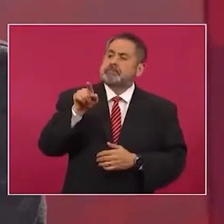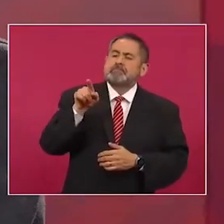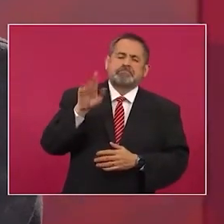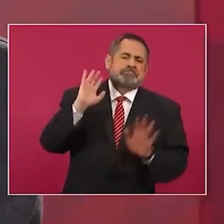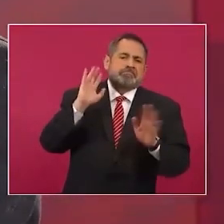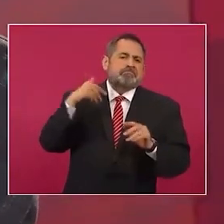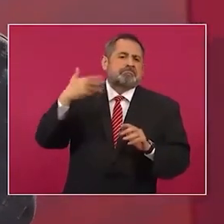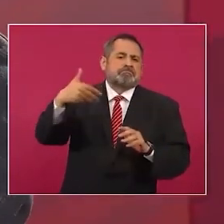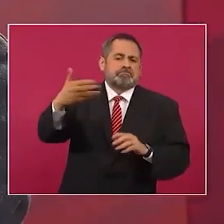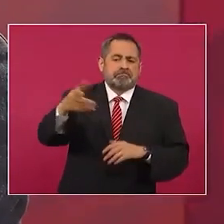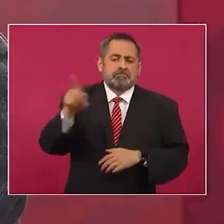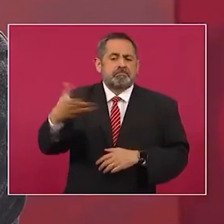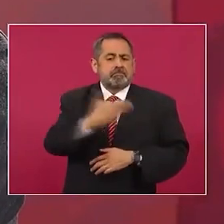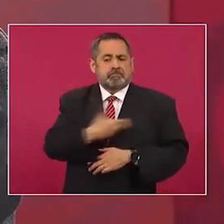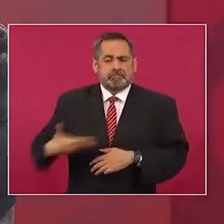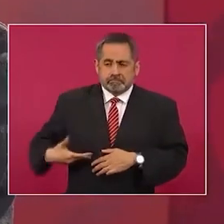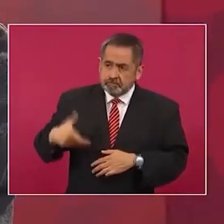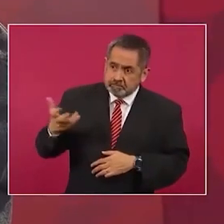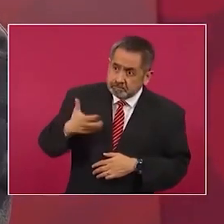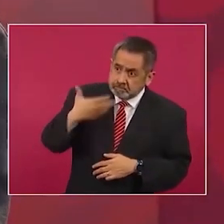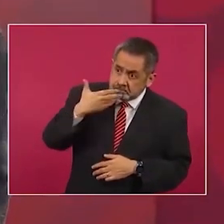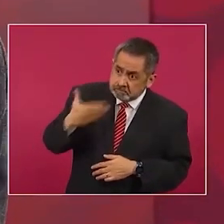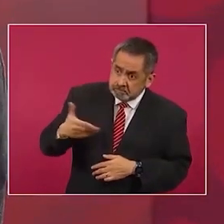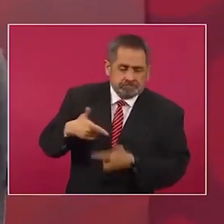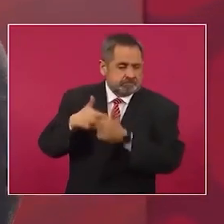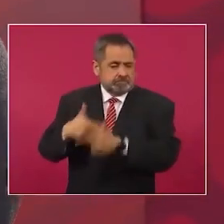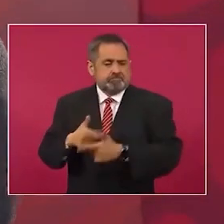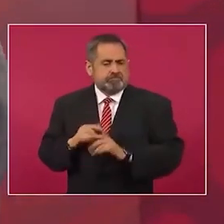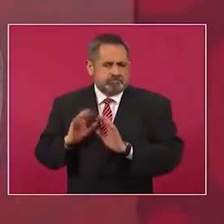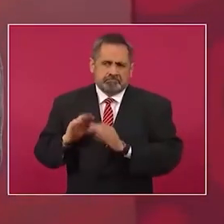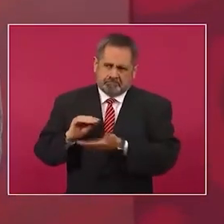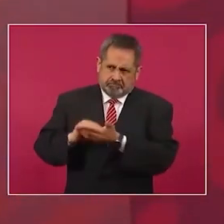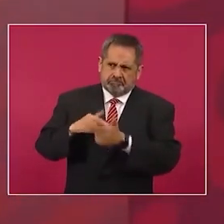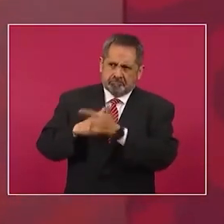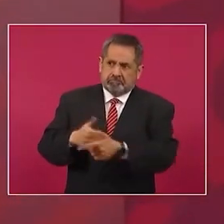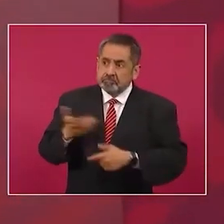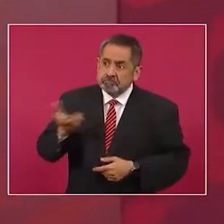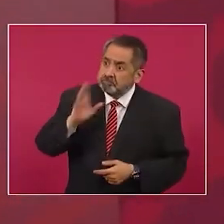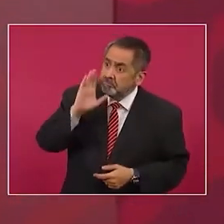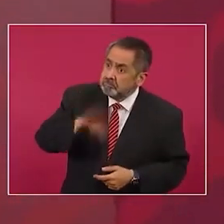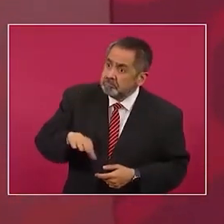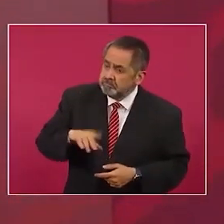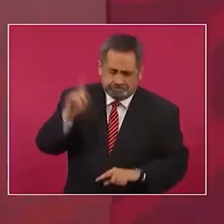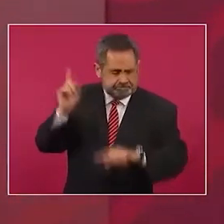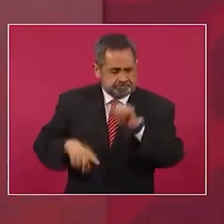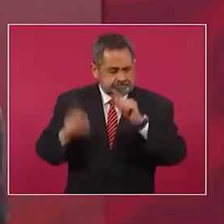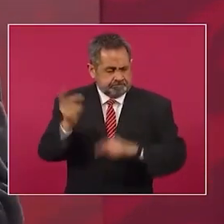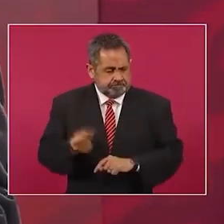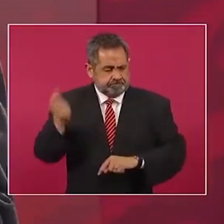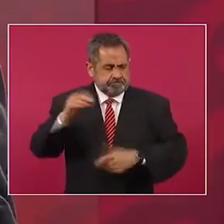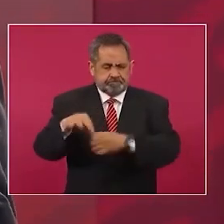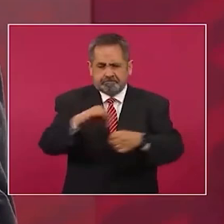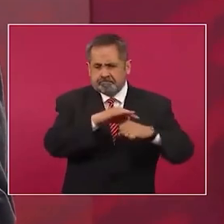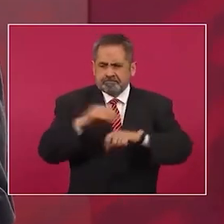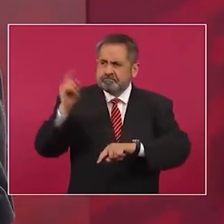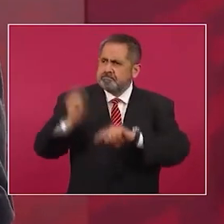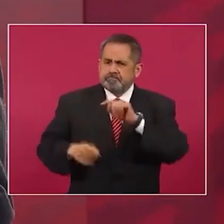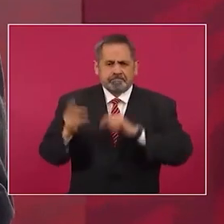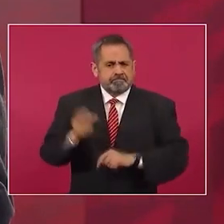actúa bien, que pueda continuar y si actúa mal, que se le pueda quitar.